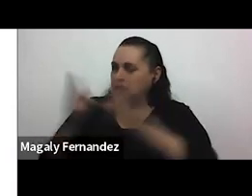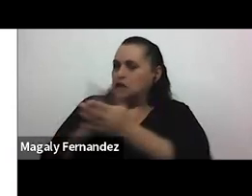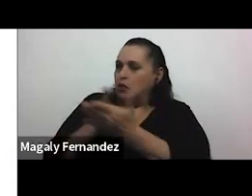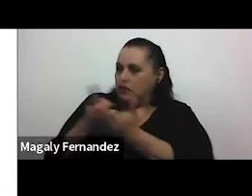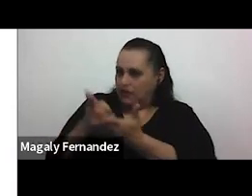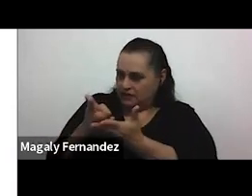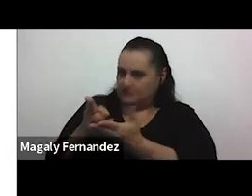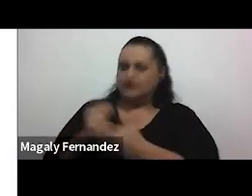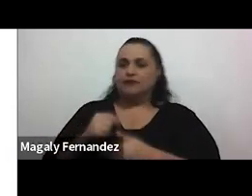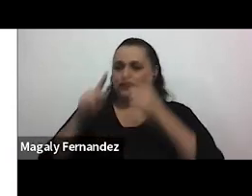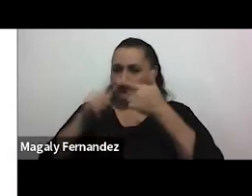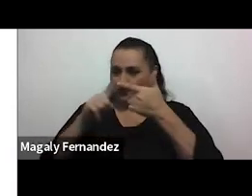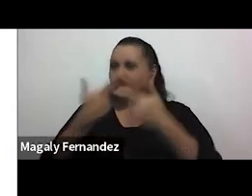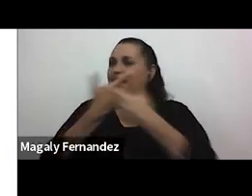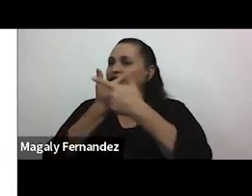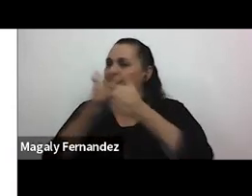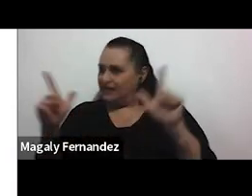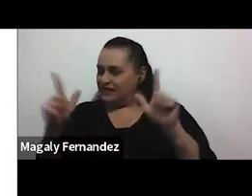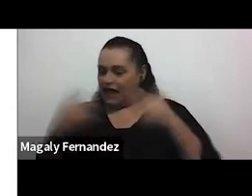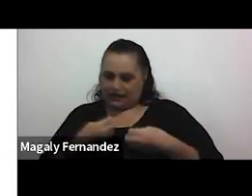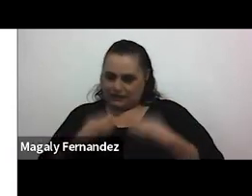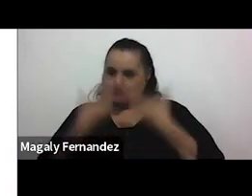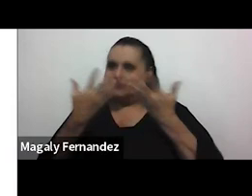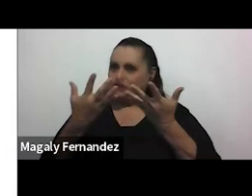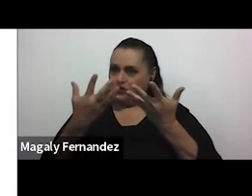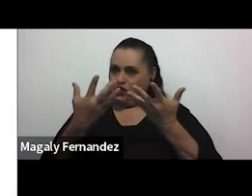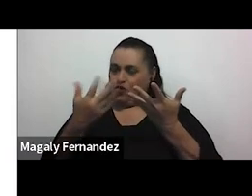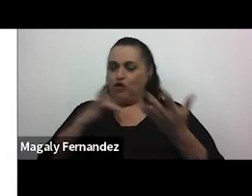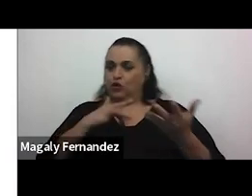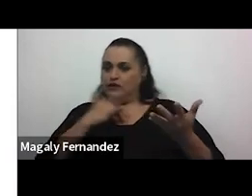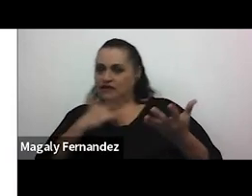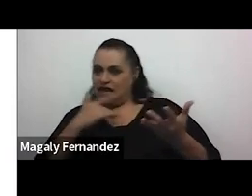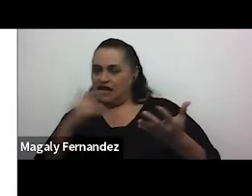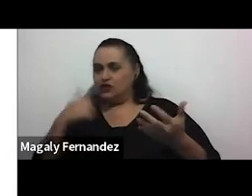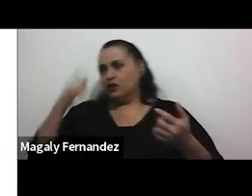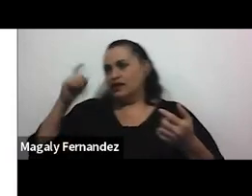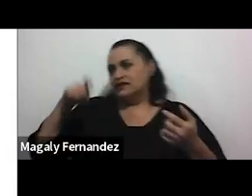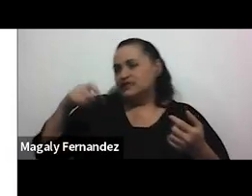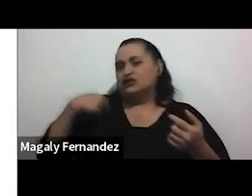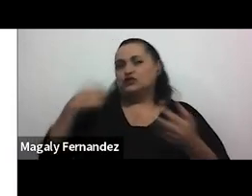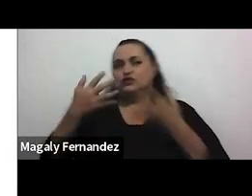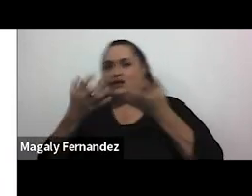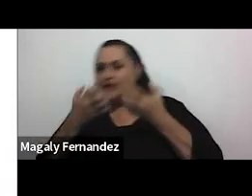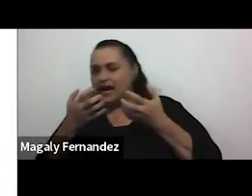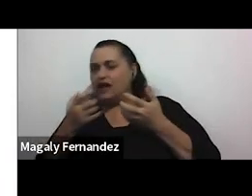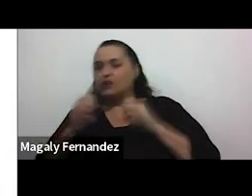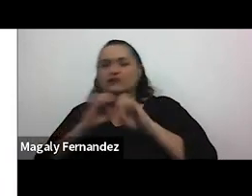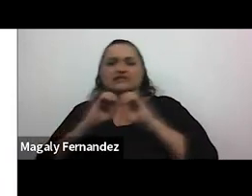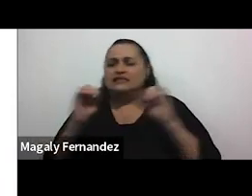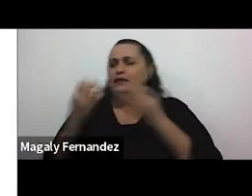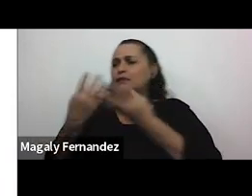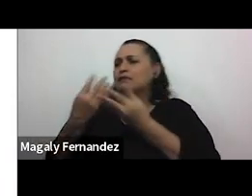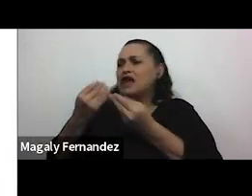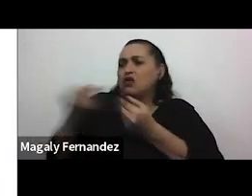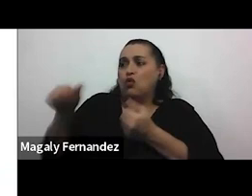hay libertad para expresar eso que siento eso que necesito eso que quiero sin temor a que la otra